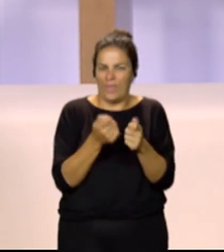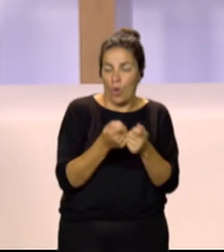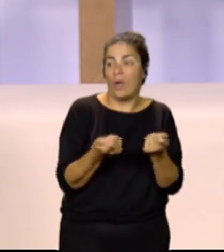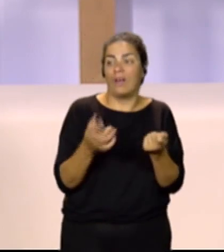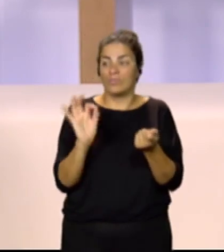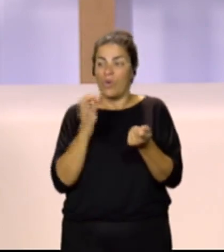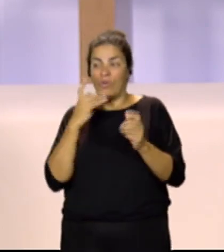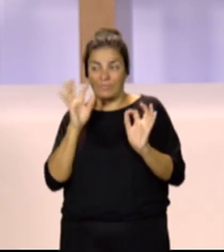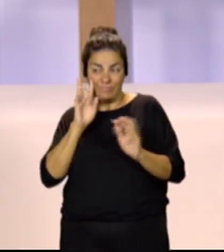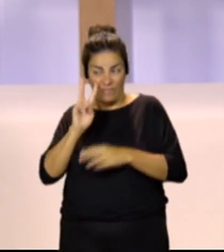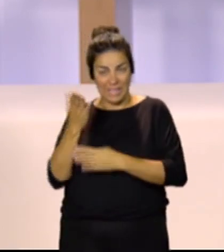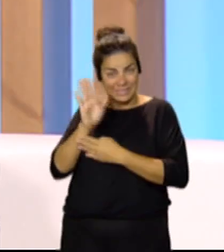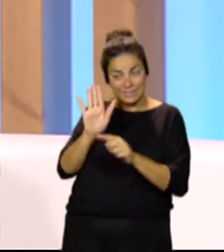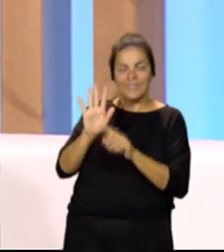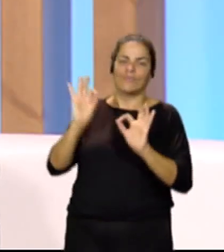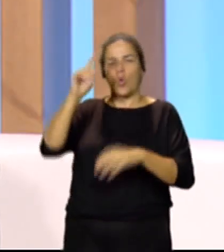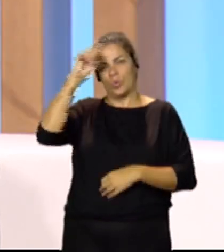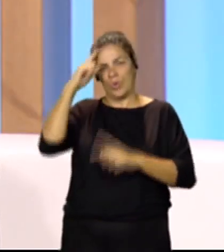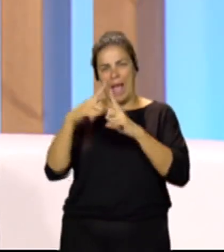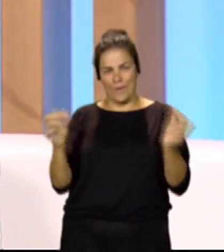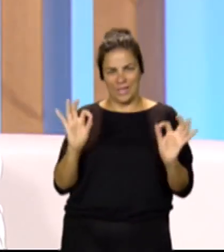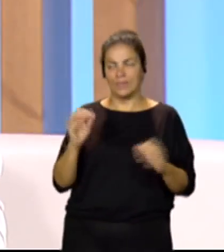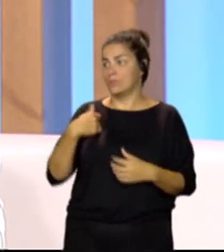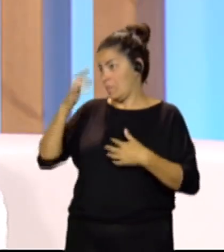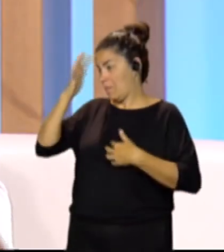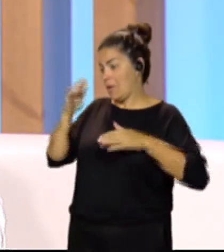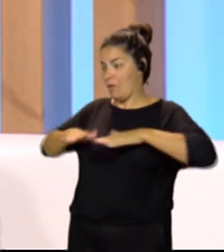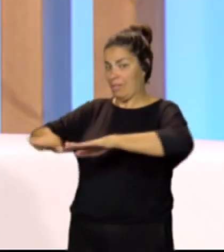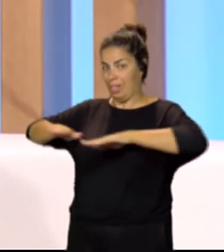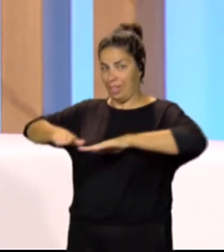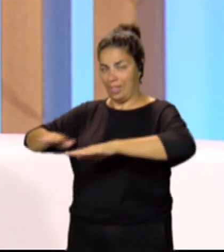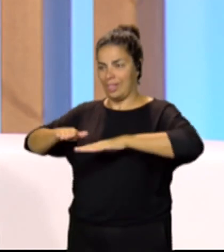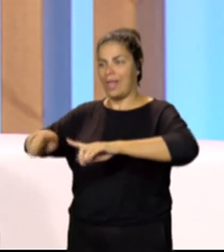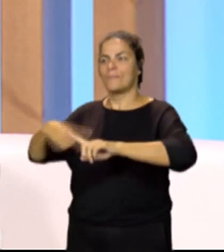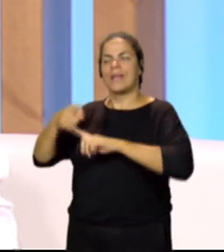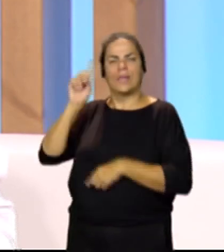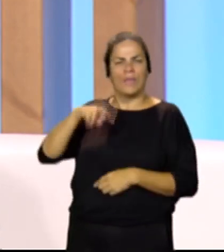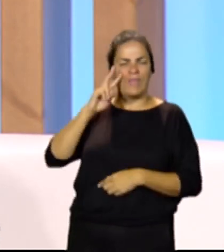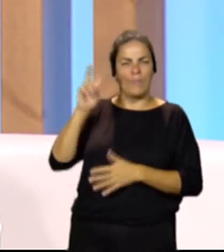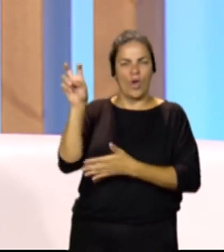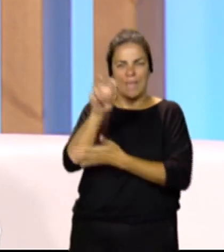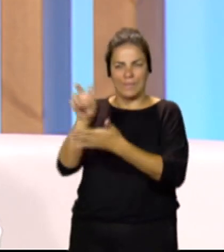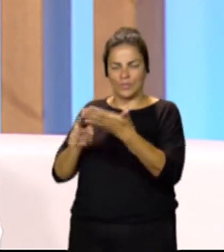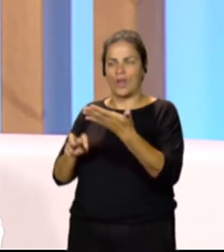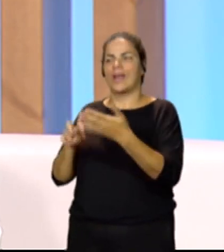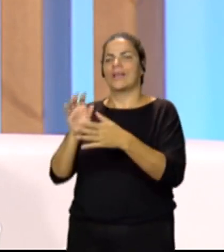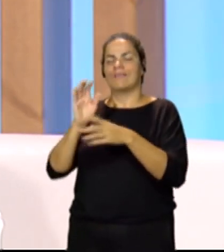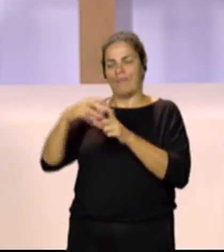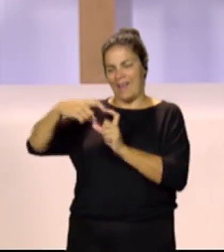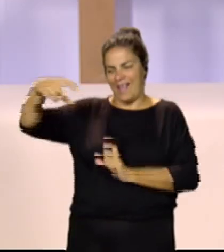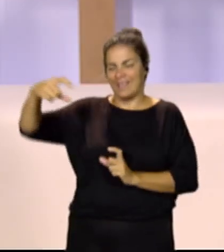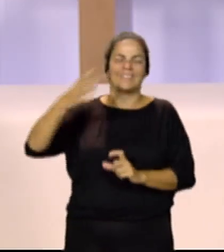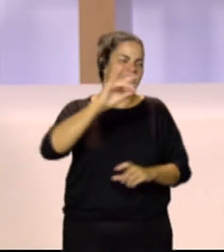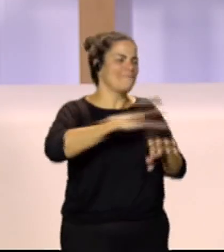japonesa. Me imagino que con máquina de coser. Exacto, exacto. Y por eso la veíamos también en las imágenes. para hacer los marca páginas, sí, sí, sí.